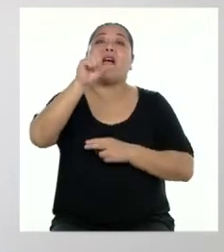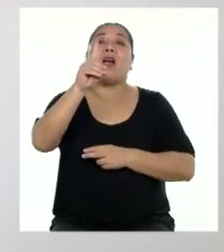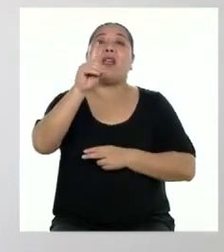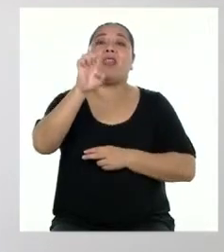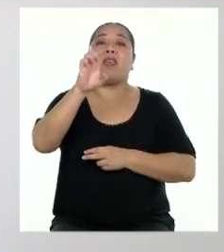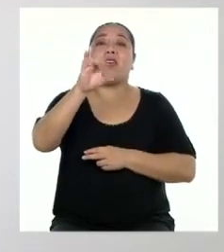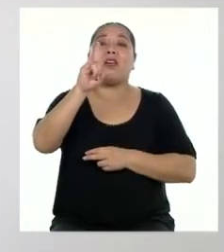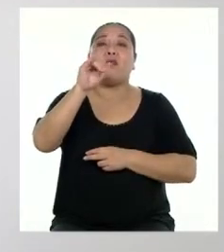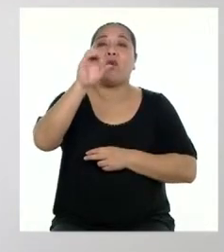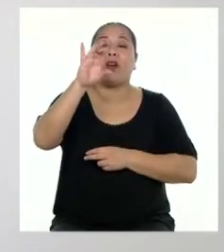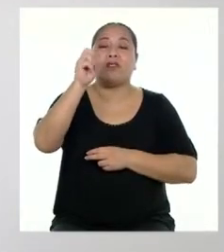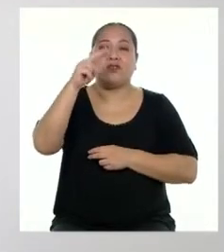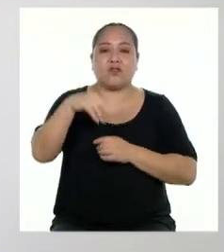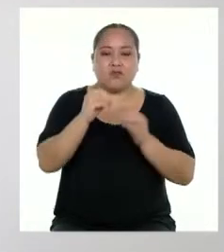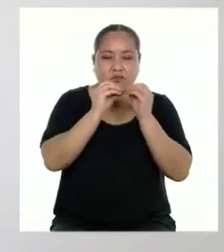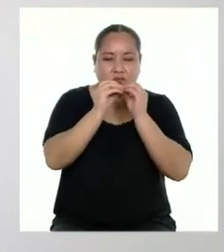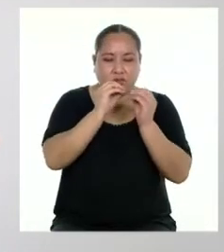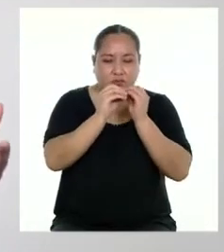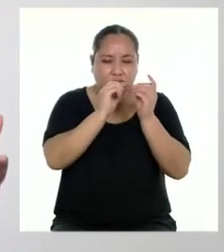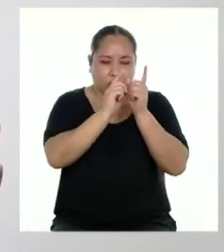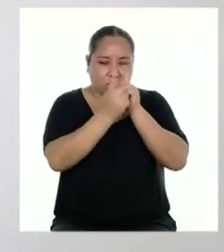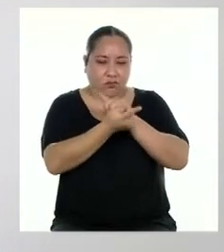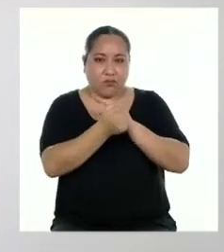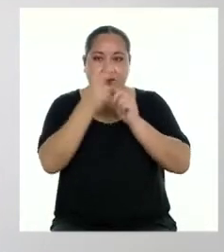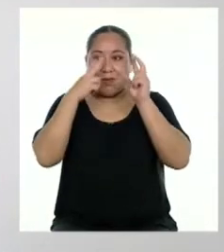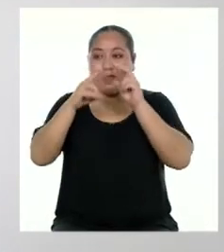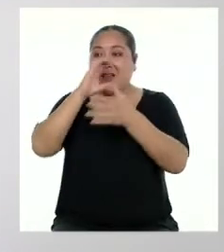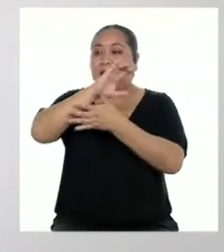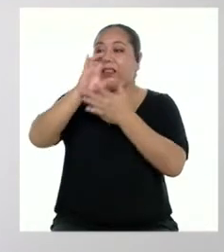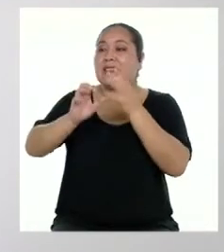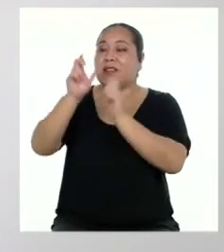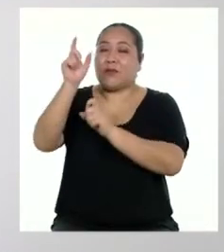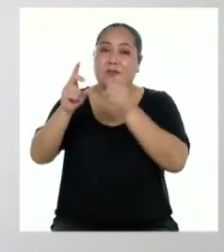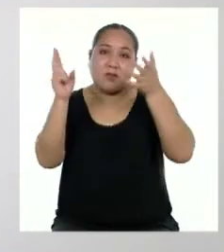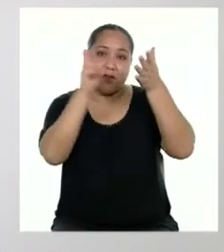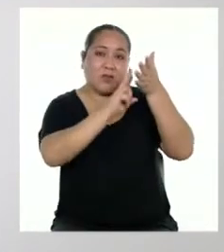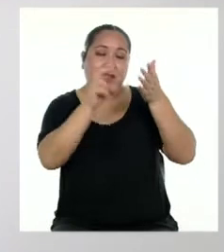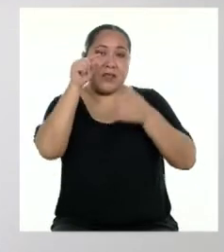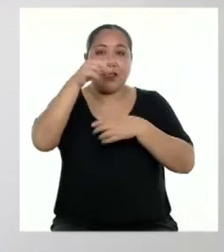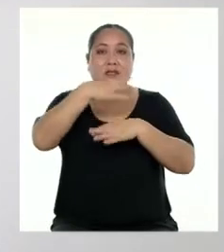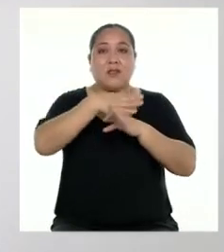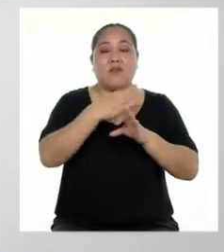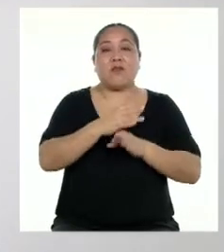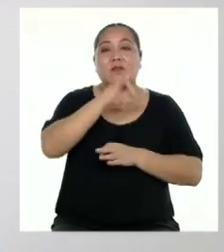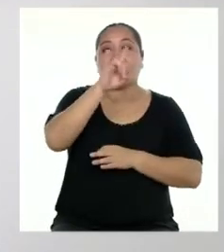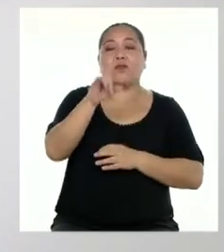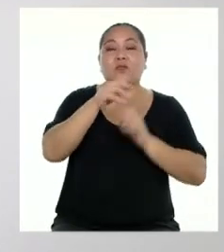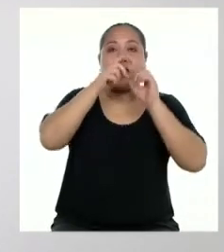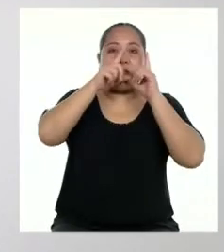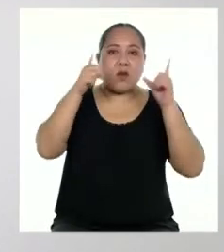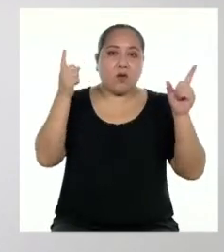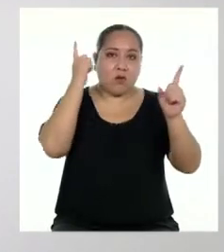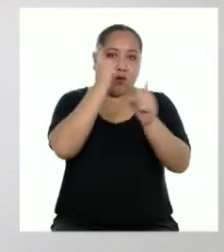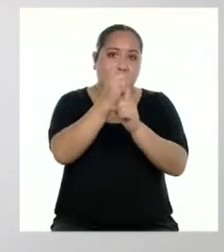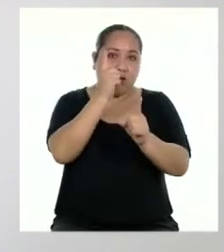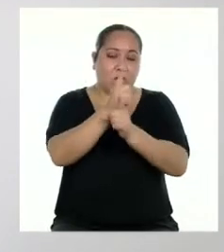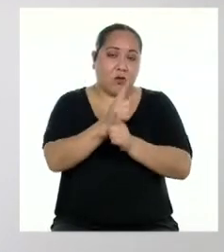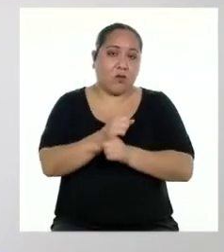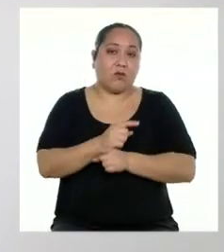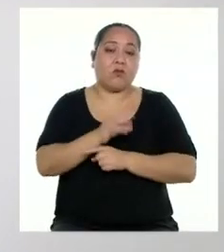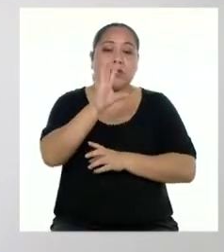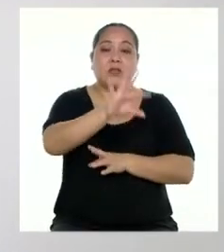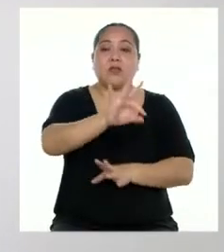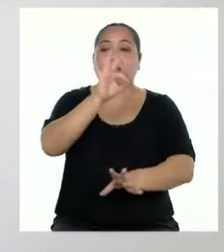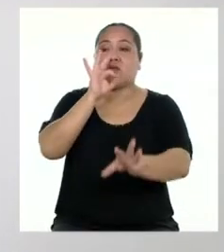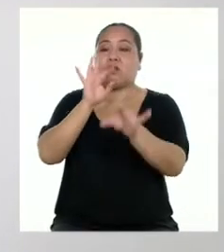igual a adaptar el texto a las características del público. De esa forma, se usa un lenguaje apropiado y se